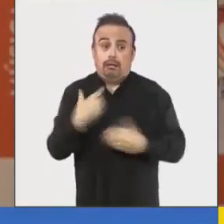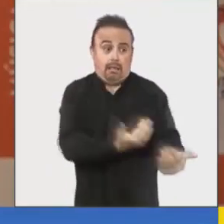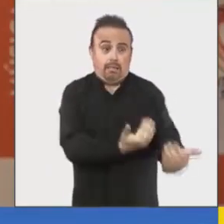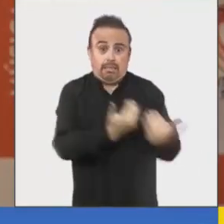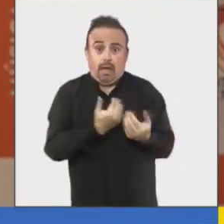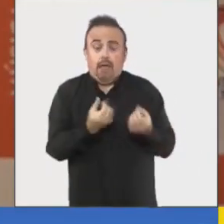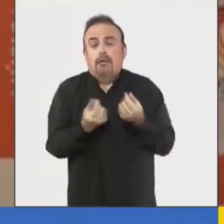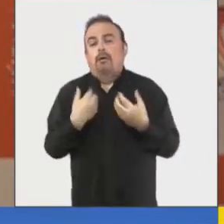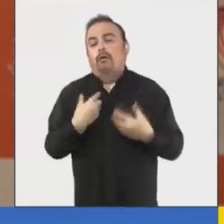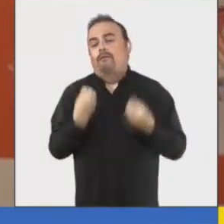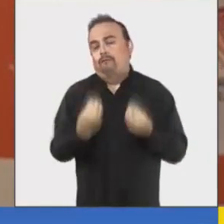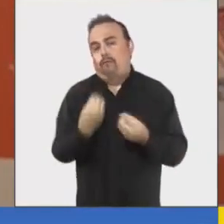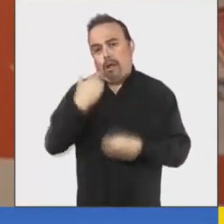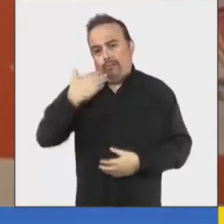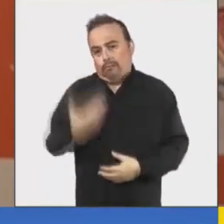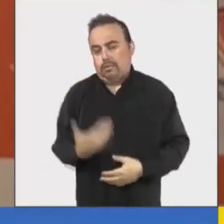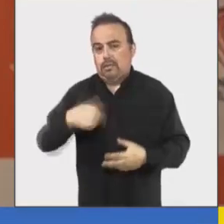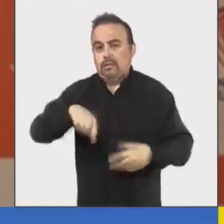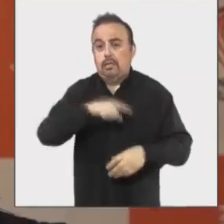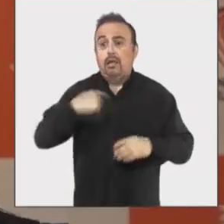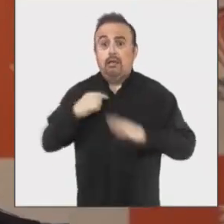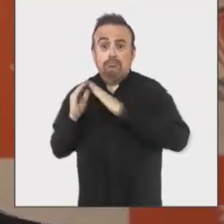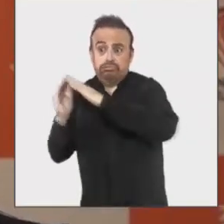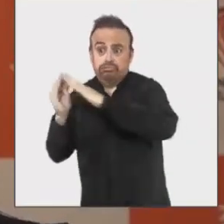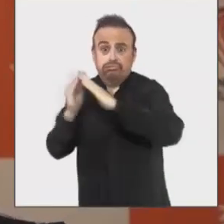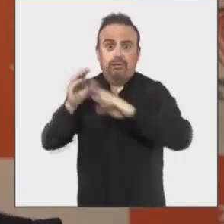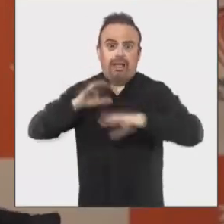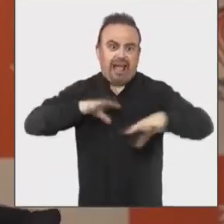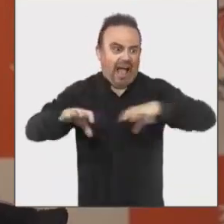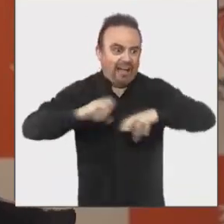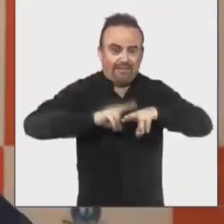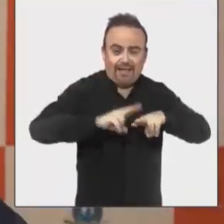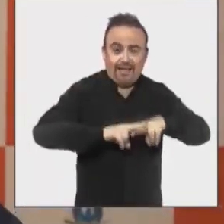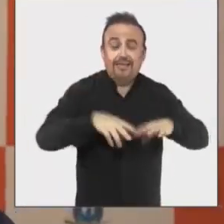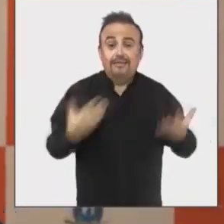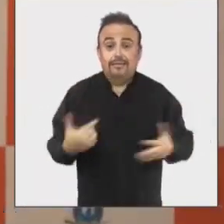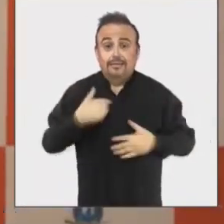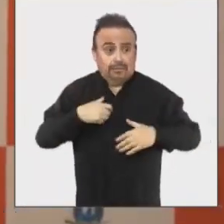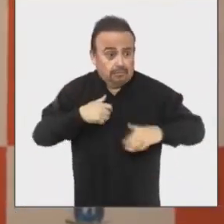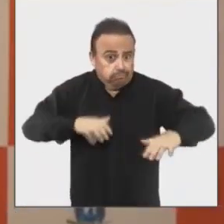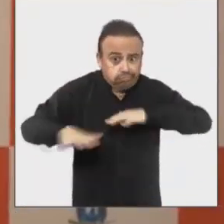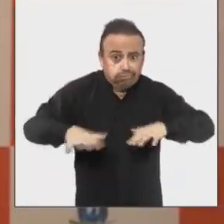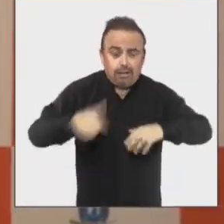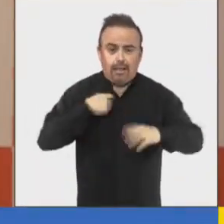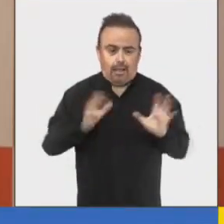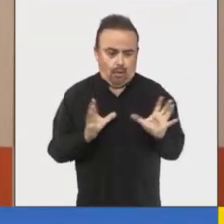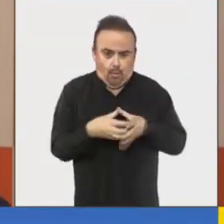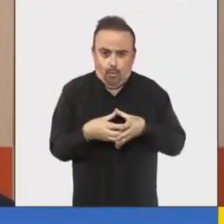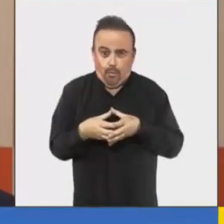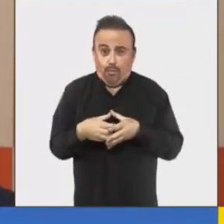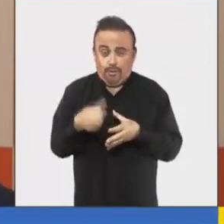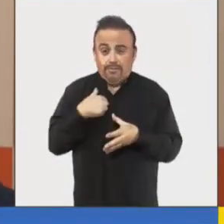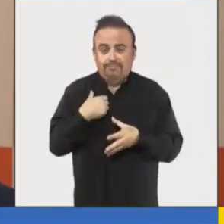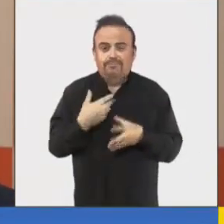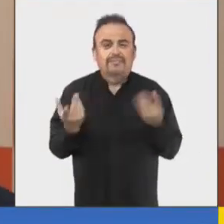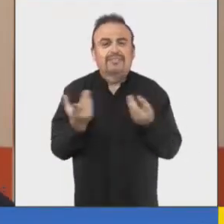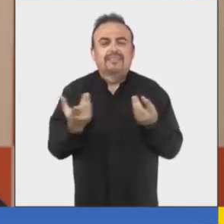nos beneficia mucho a nosotras y a los barrios en los que vamos a hacer estas actividades. Lo que nos mueve como equipo la verdad tiene que ver